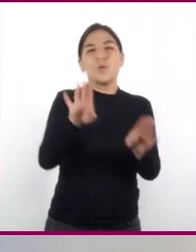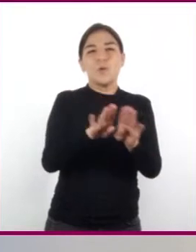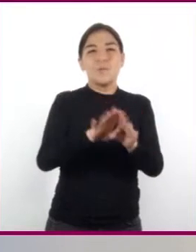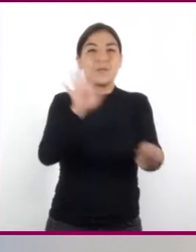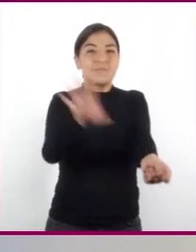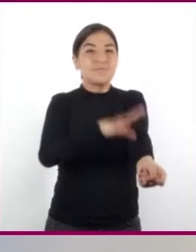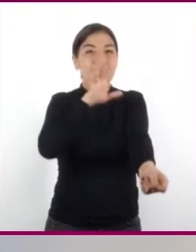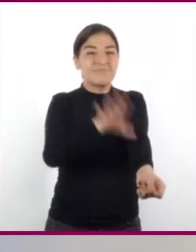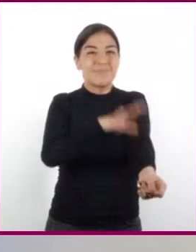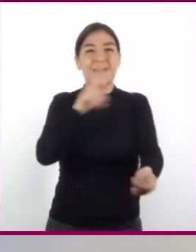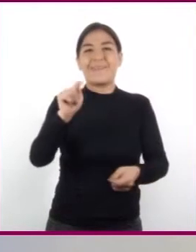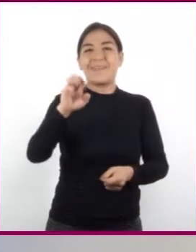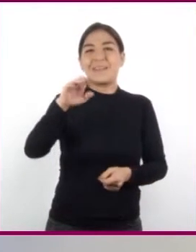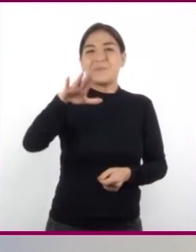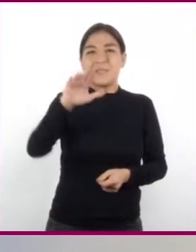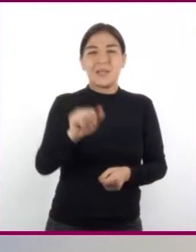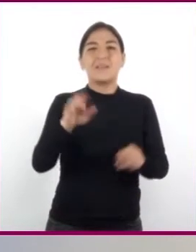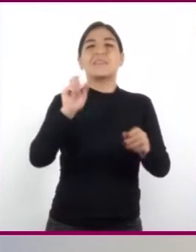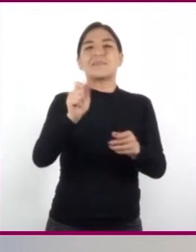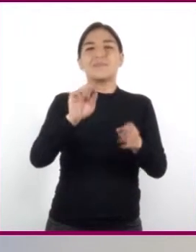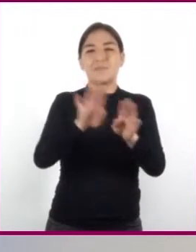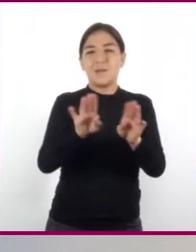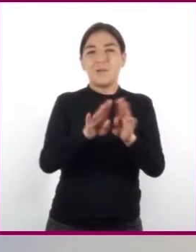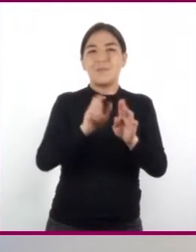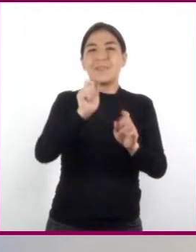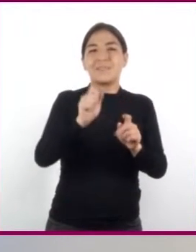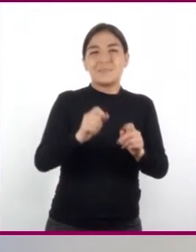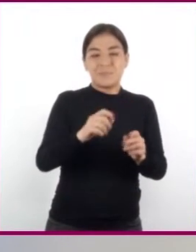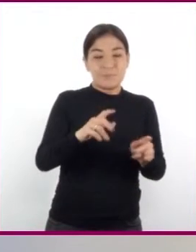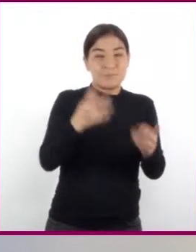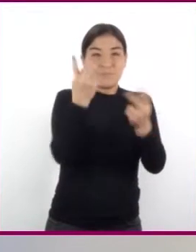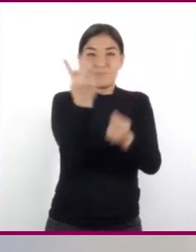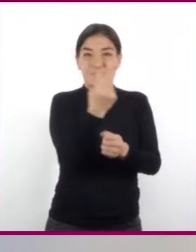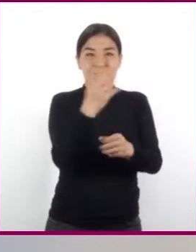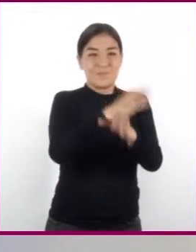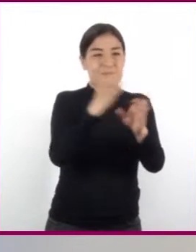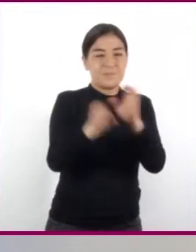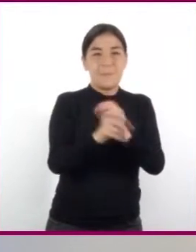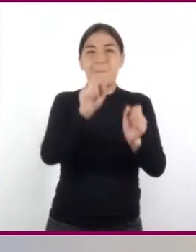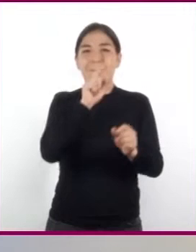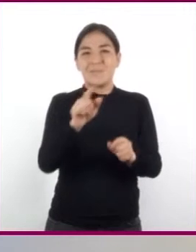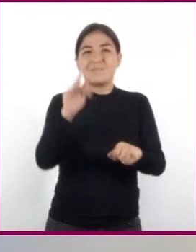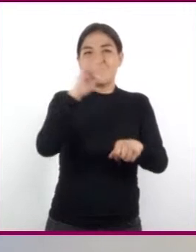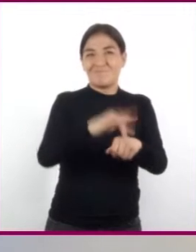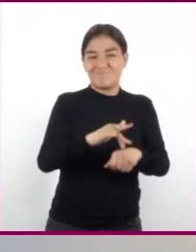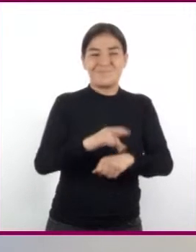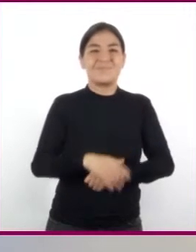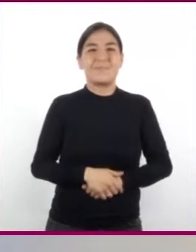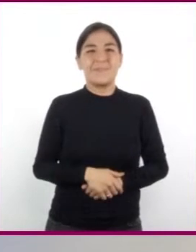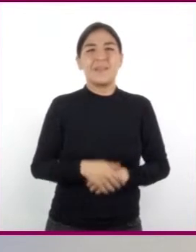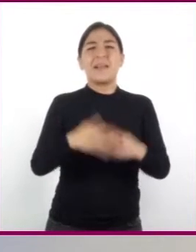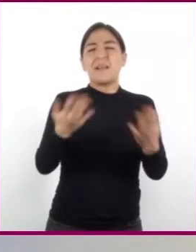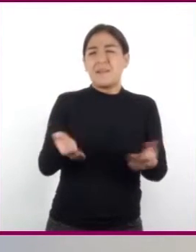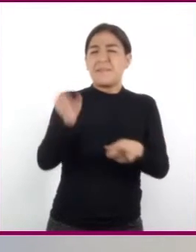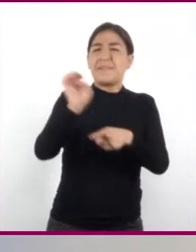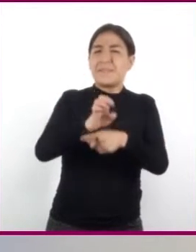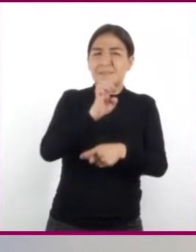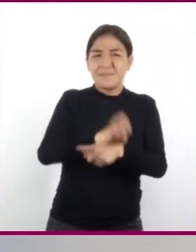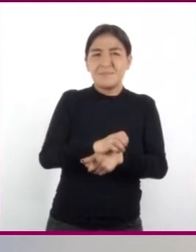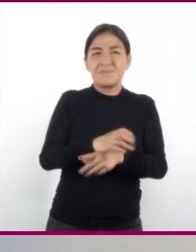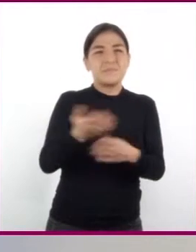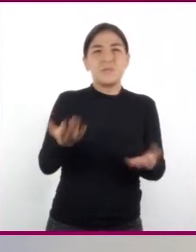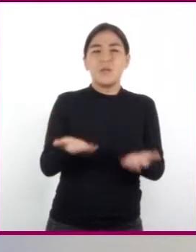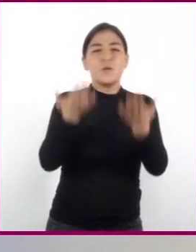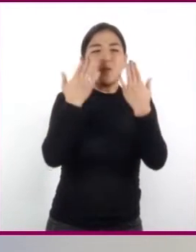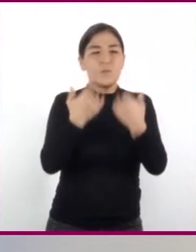energía térmica que se transfiere entre dos cuerpos que están en contacto. Entonces, si